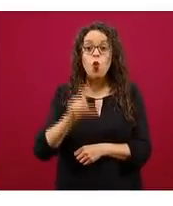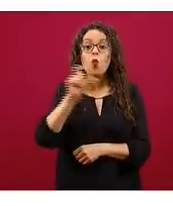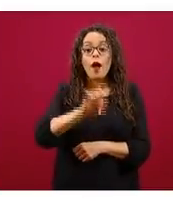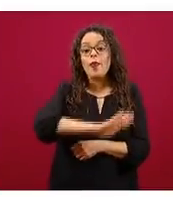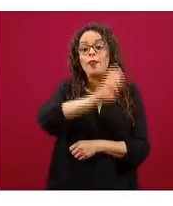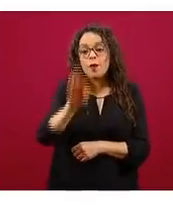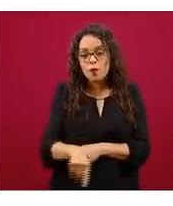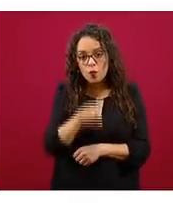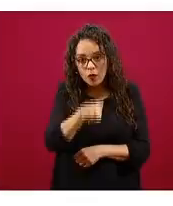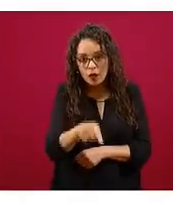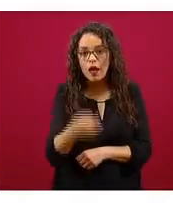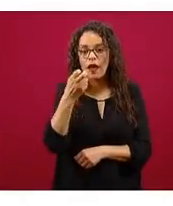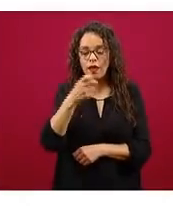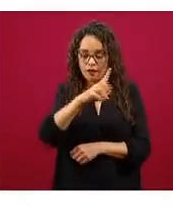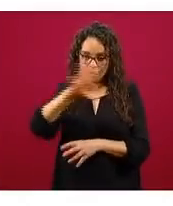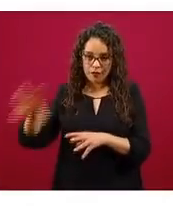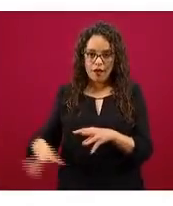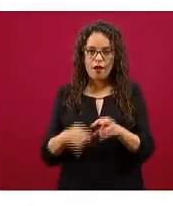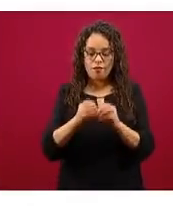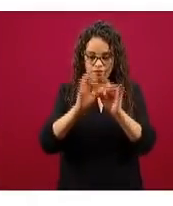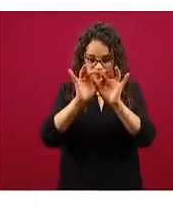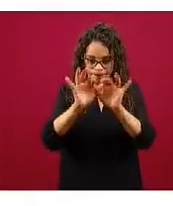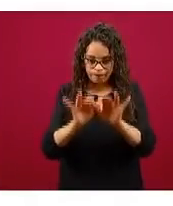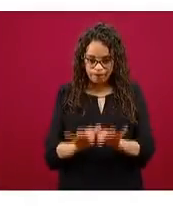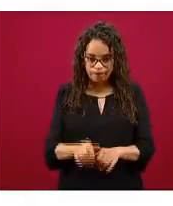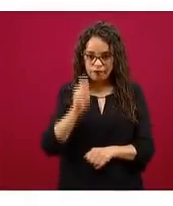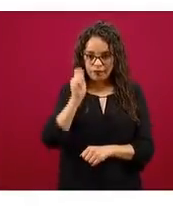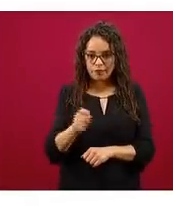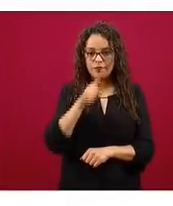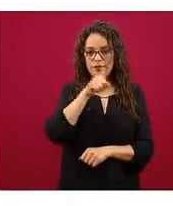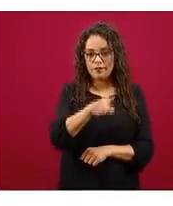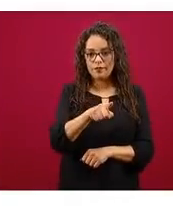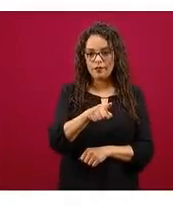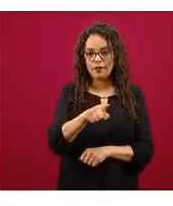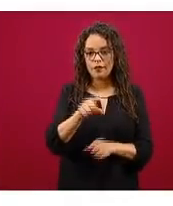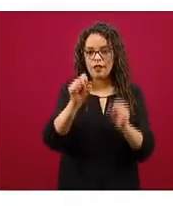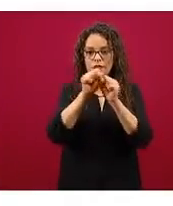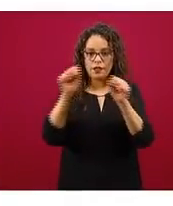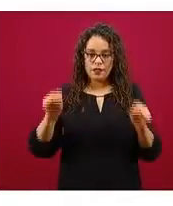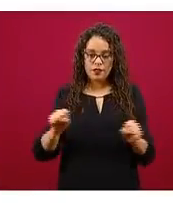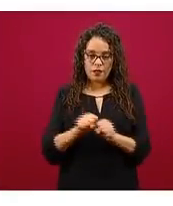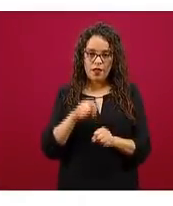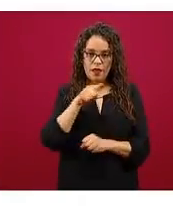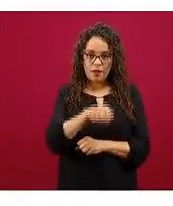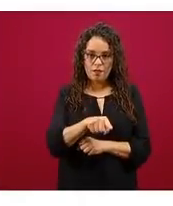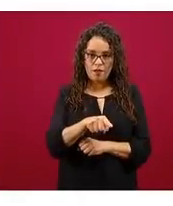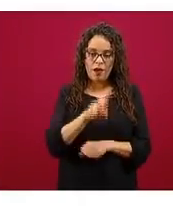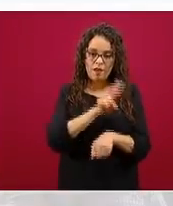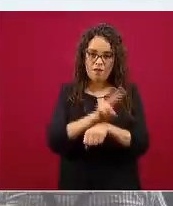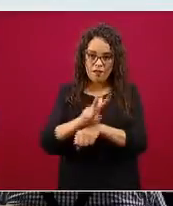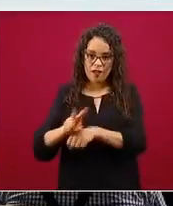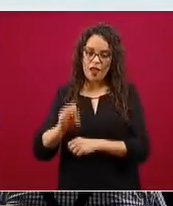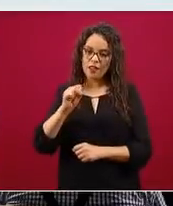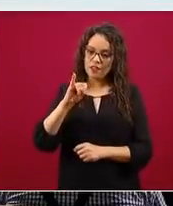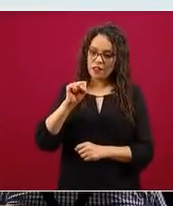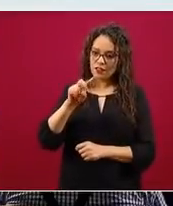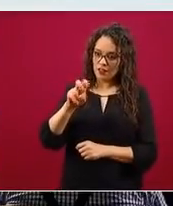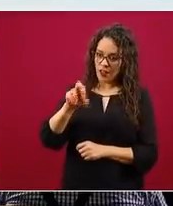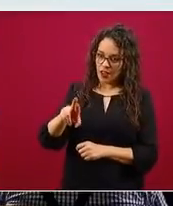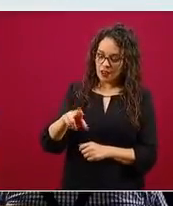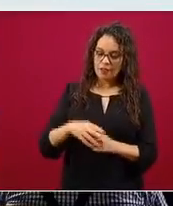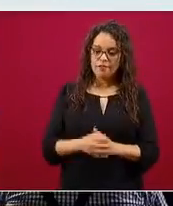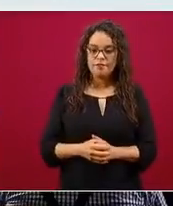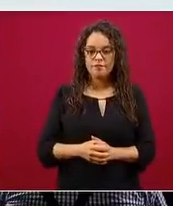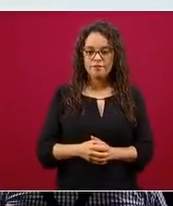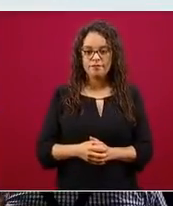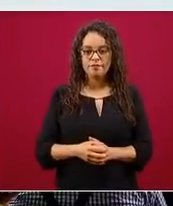incorporadas al sistema de vigilancia epidemiológica sectorial, al CISBER del doctor Alomía. Esto es lo que reporta